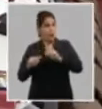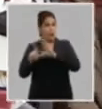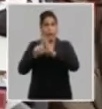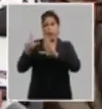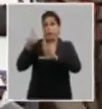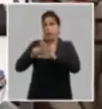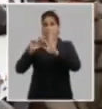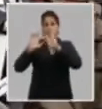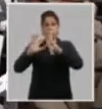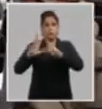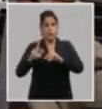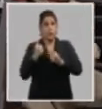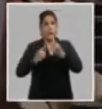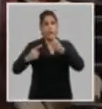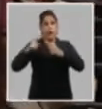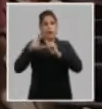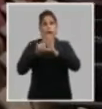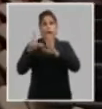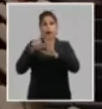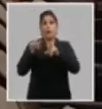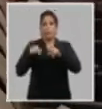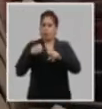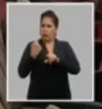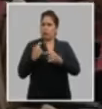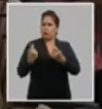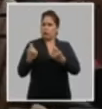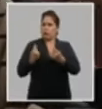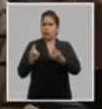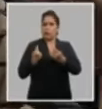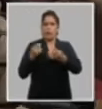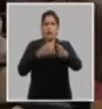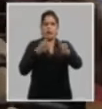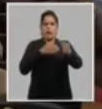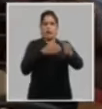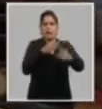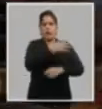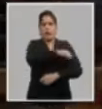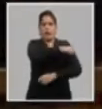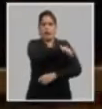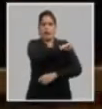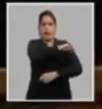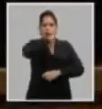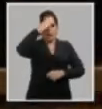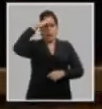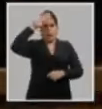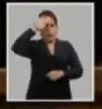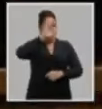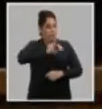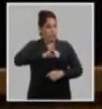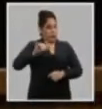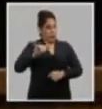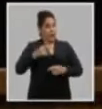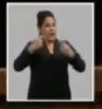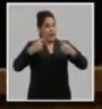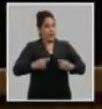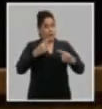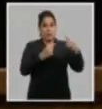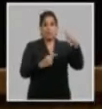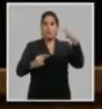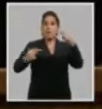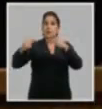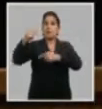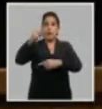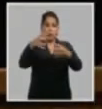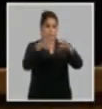el delito las ilegalidades y conductas inadecuadas énfasis principal